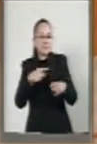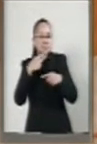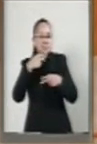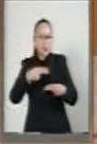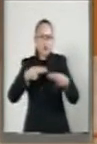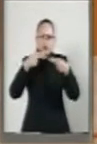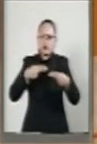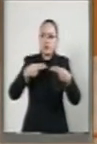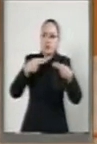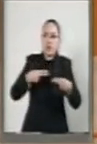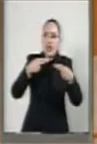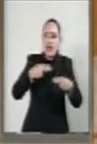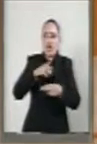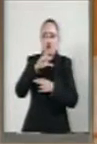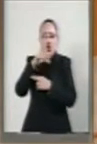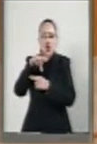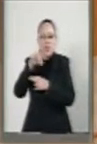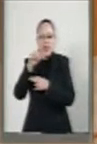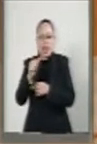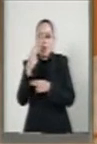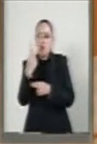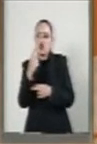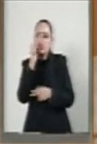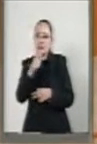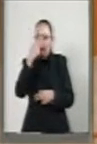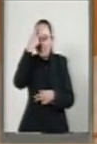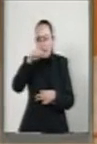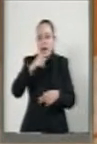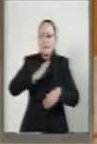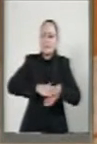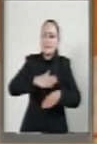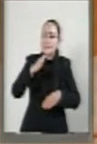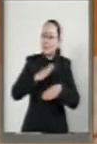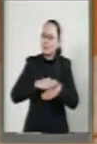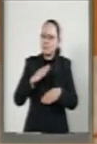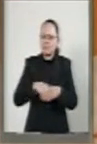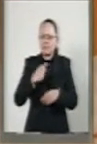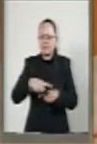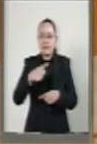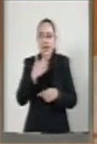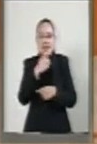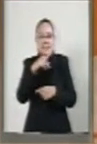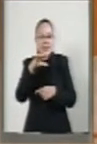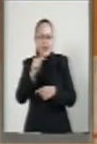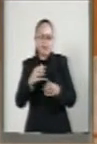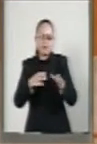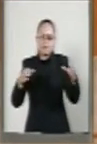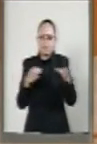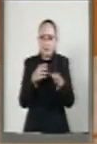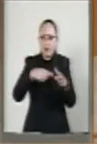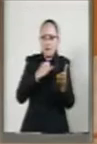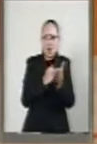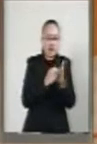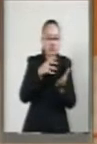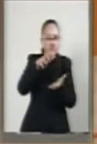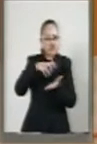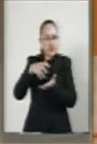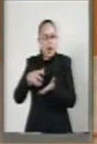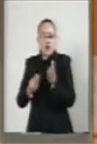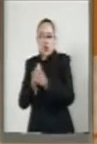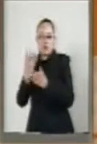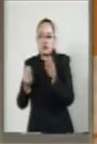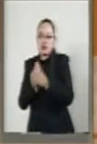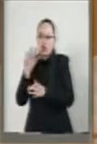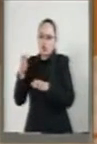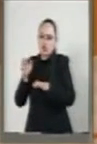de la Ronda 1, lo cual contribuirá al fortalecimiento de la Hacienda Pública y generará miles de empleos